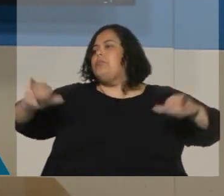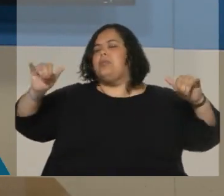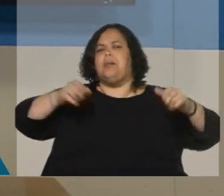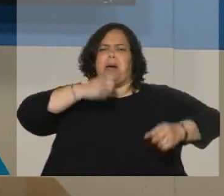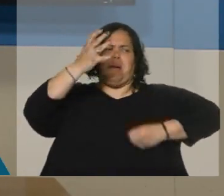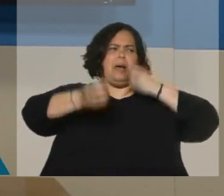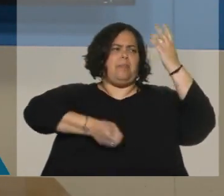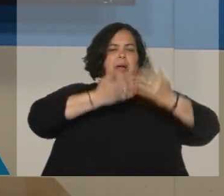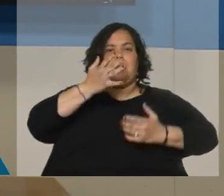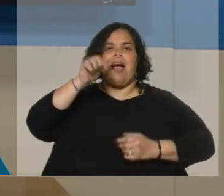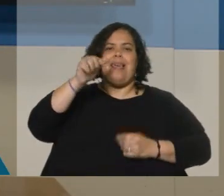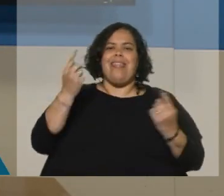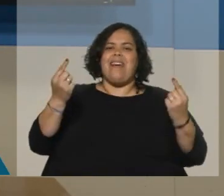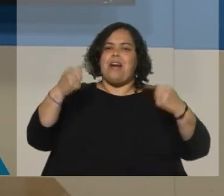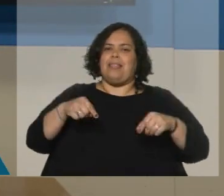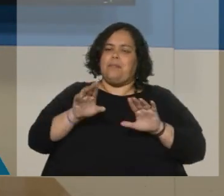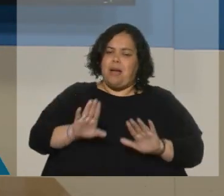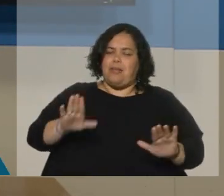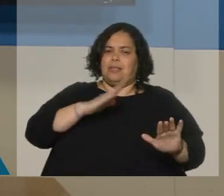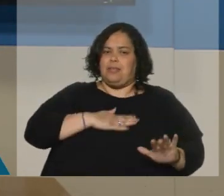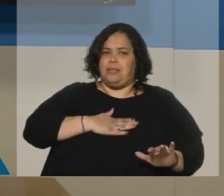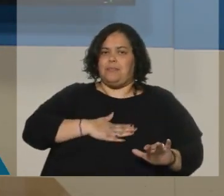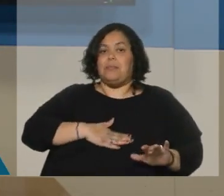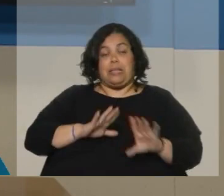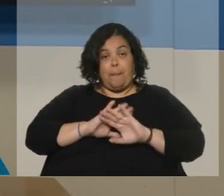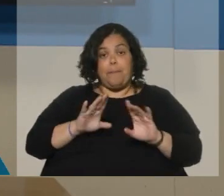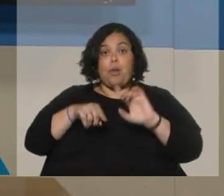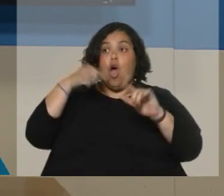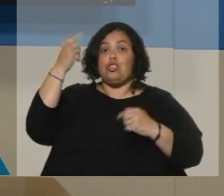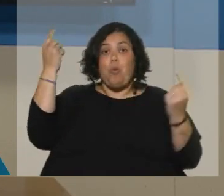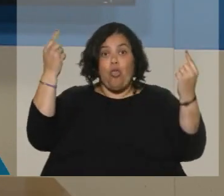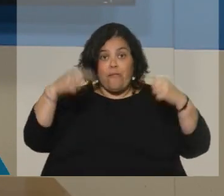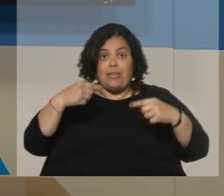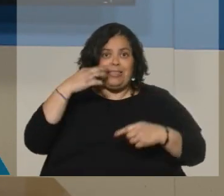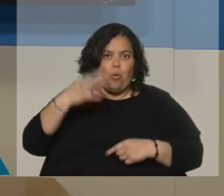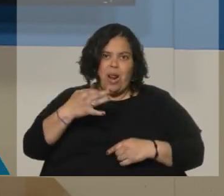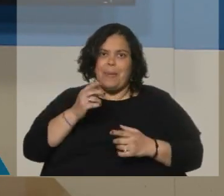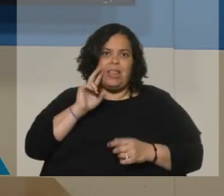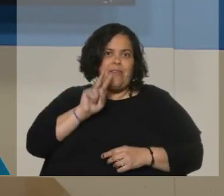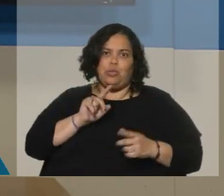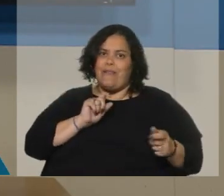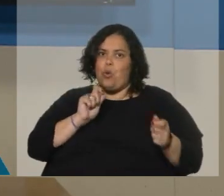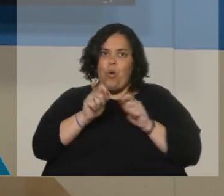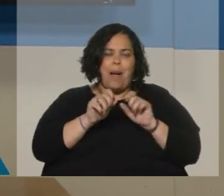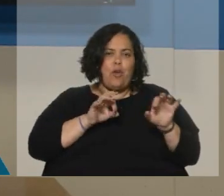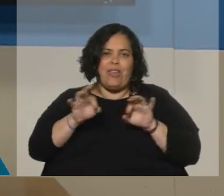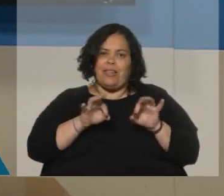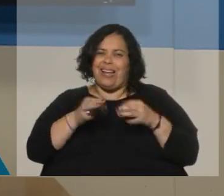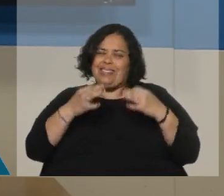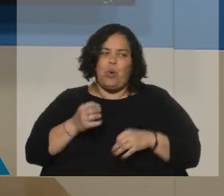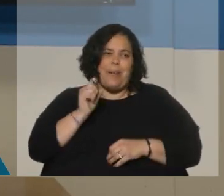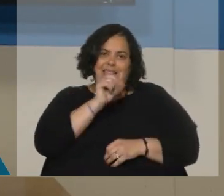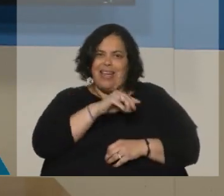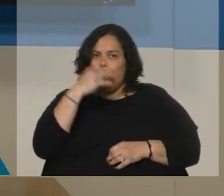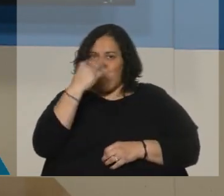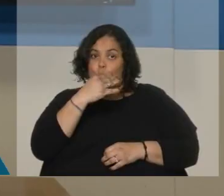Por eso, y con esto termino, Leo, el debate que viene seguramente vamos a ver un cambio de estrategia, principalmente en Patricia Bullrich,